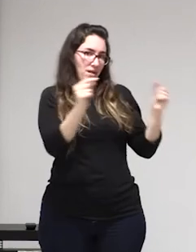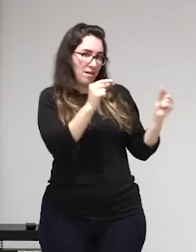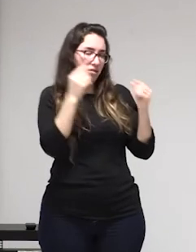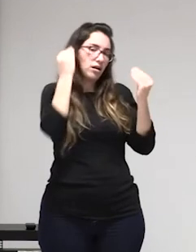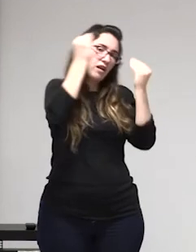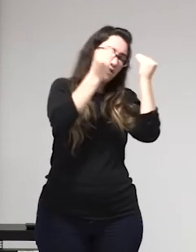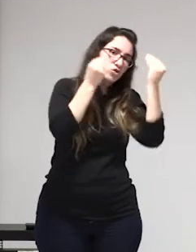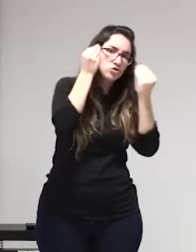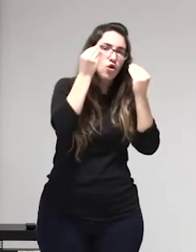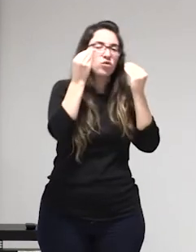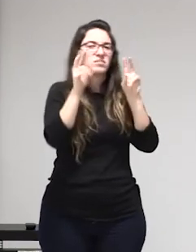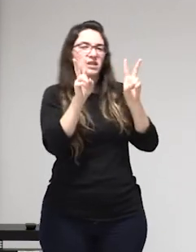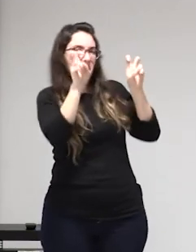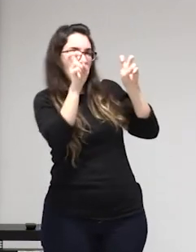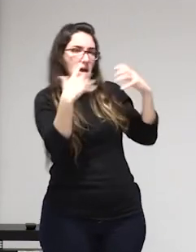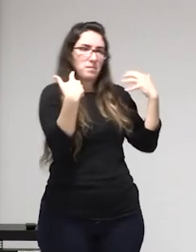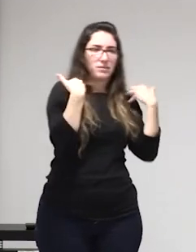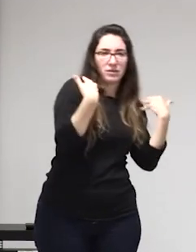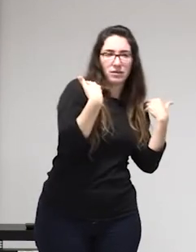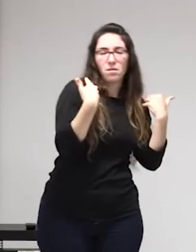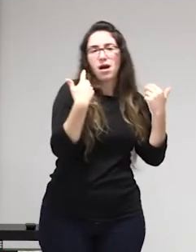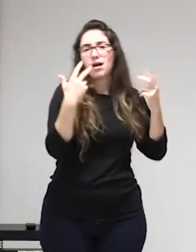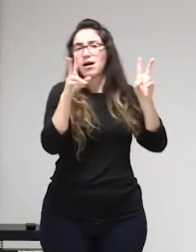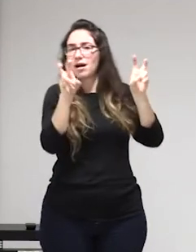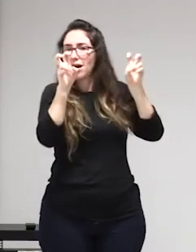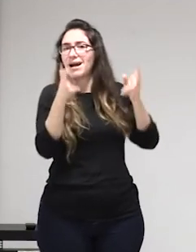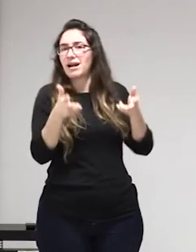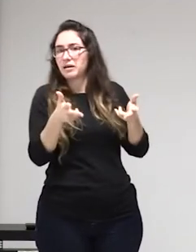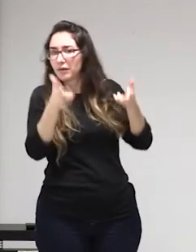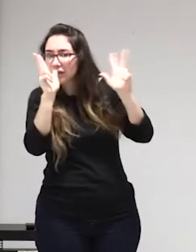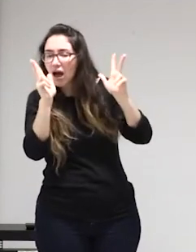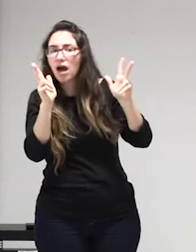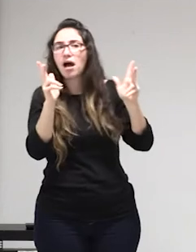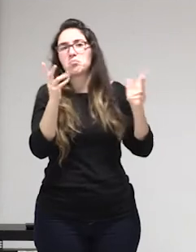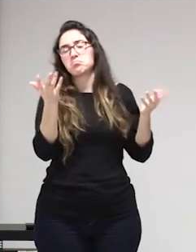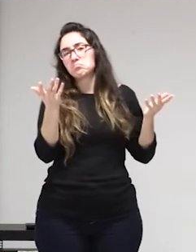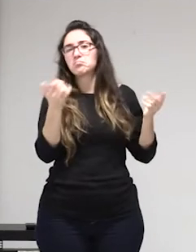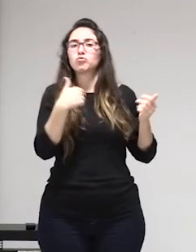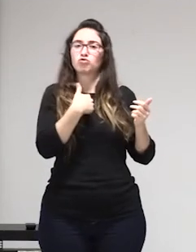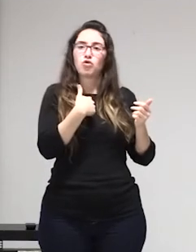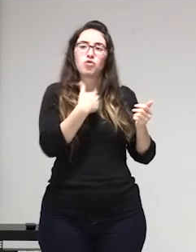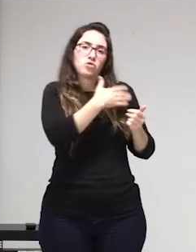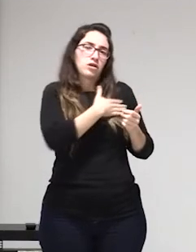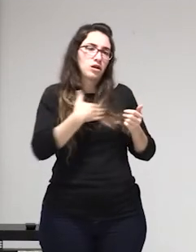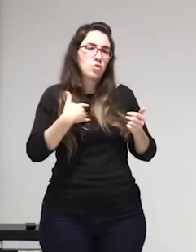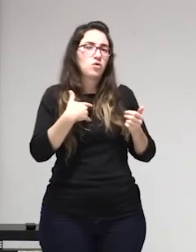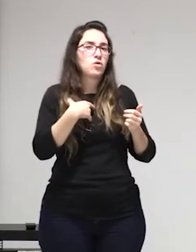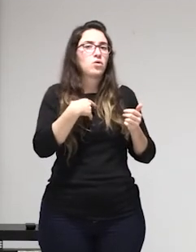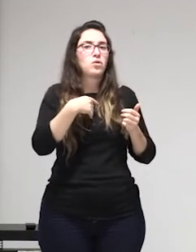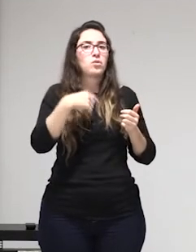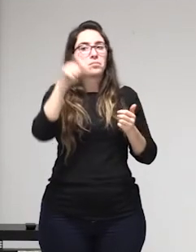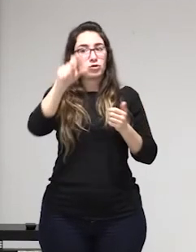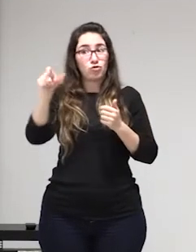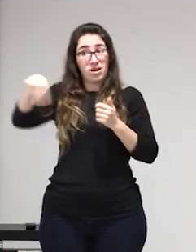encuestas y han de estar dentro de lo que es la criminalidad y fuera del concepto de buen ciudadano al final la sociedad sueca también quiere que